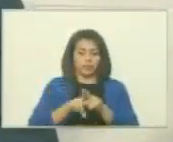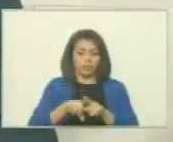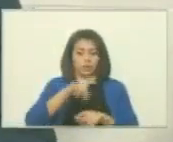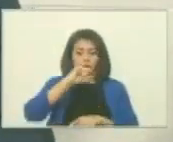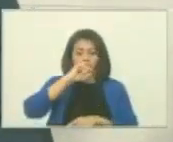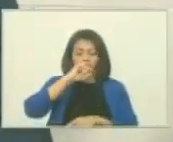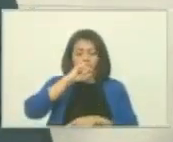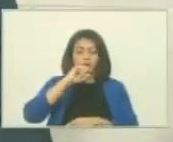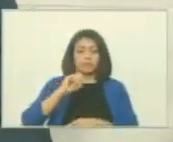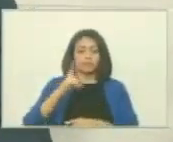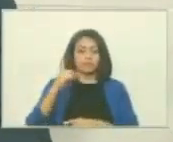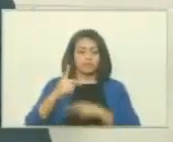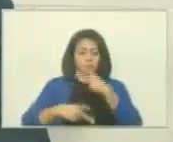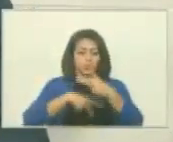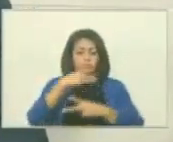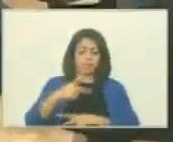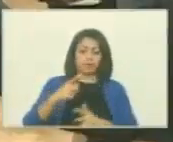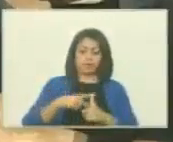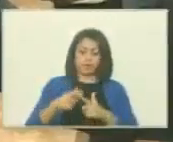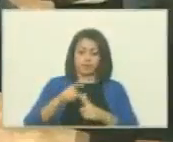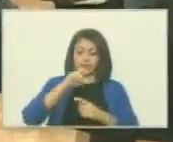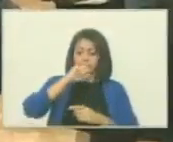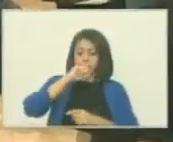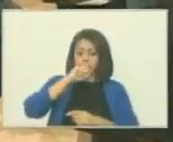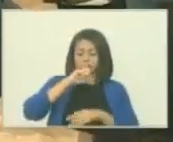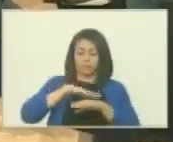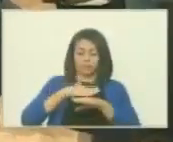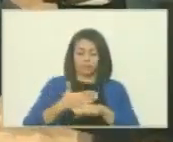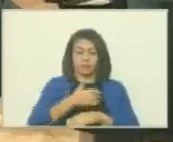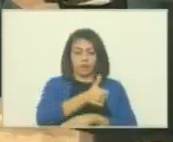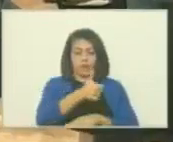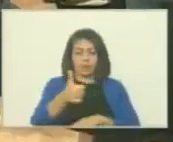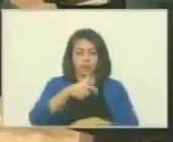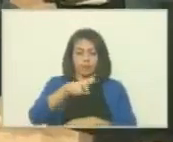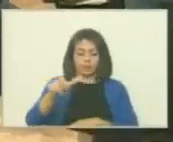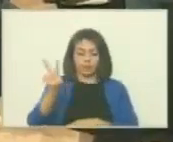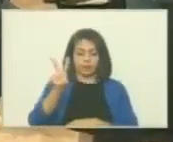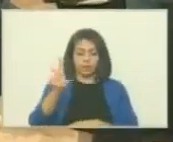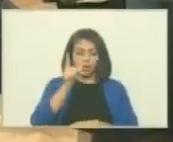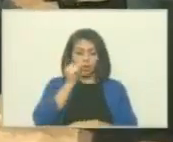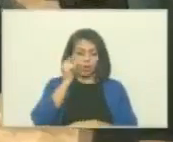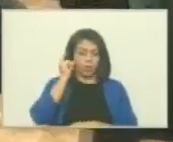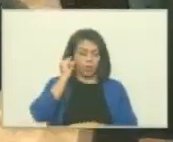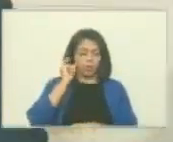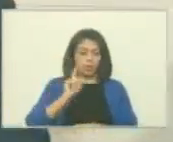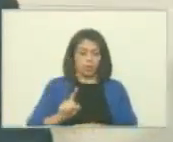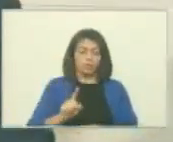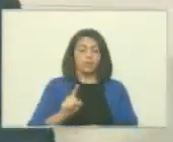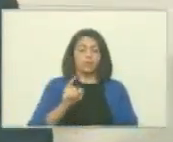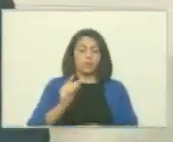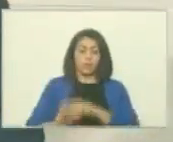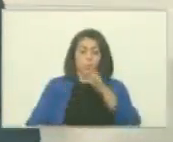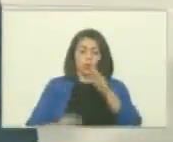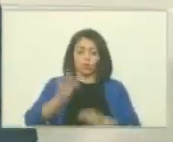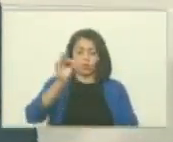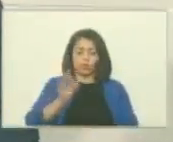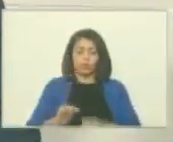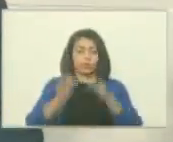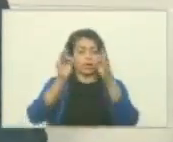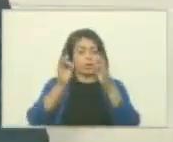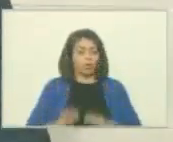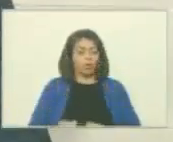celoso del debido proceso, celoso de que cada venezolana y cada venezolano obtenga justicia justa,